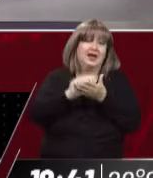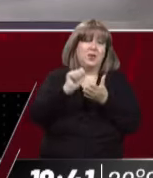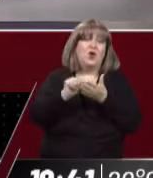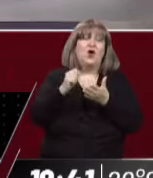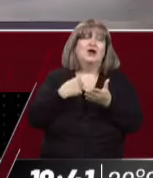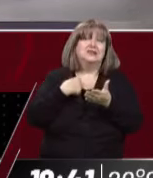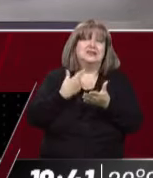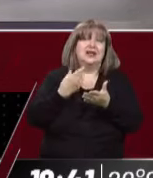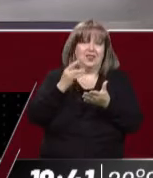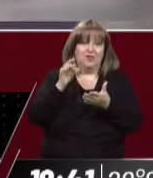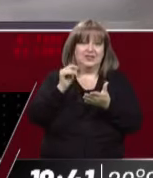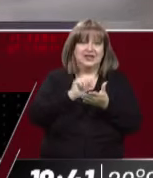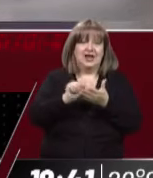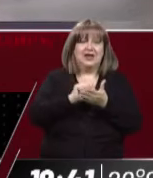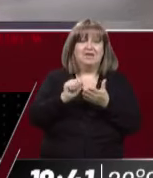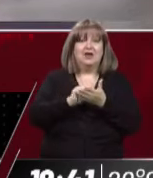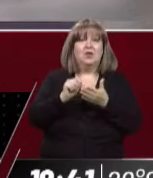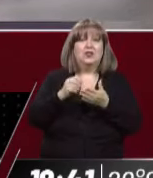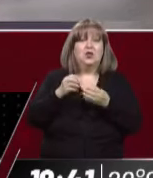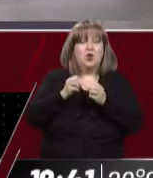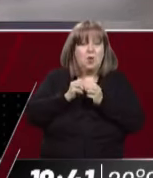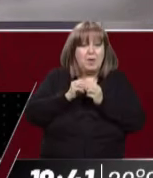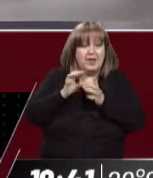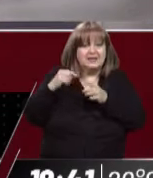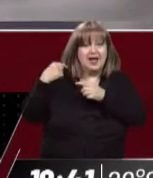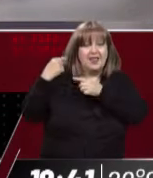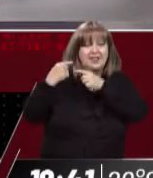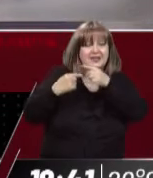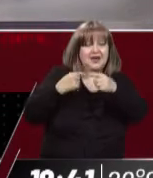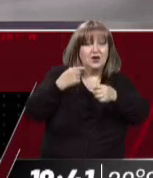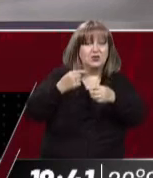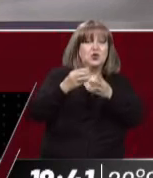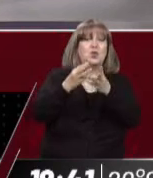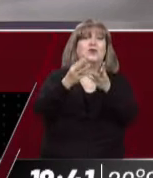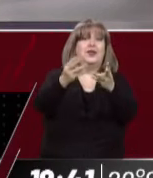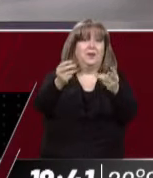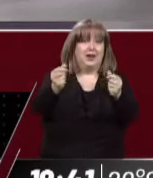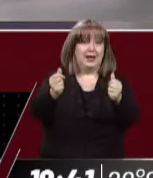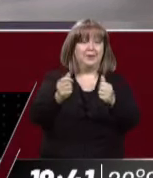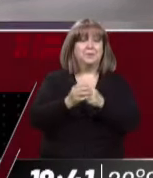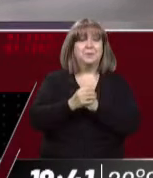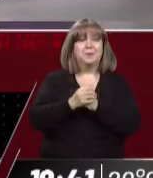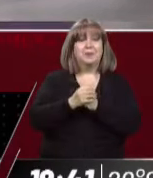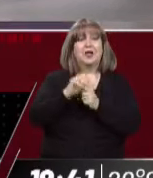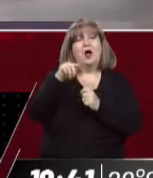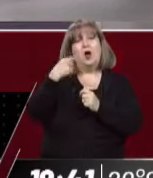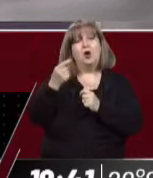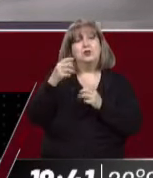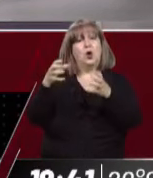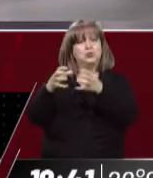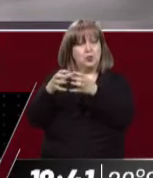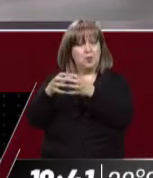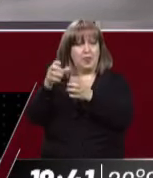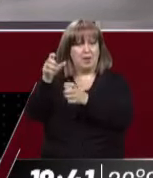cerrar una novela. Entonces me pareció que era válido. Después otras personas, una minoría, ¿no? Un